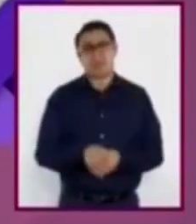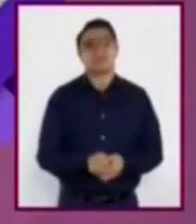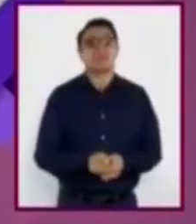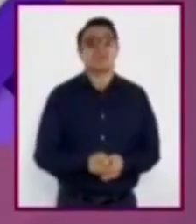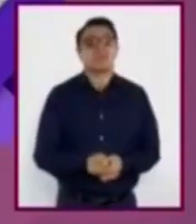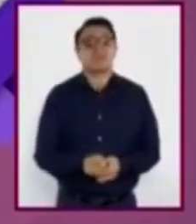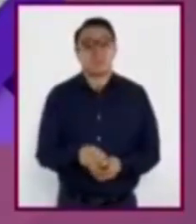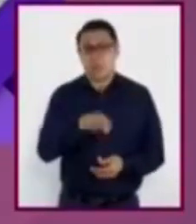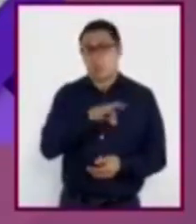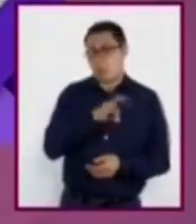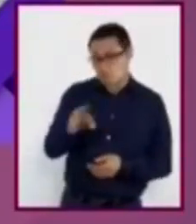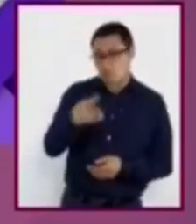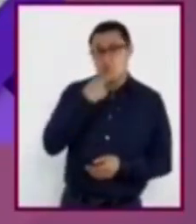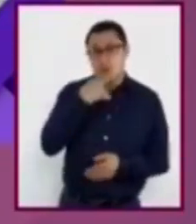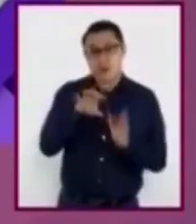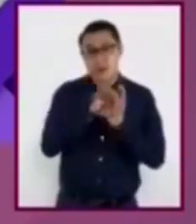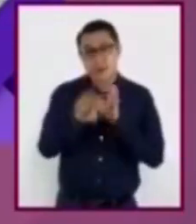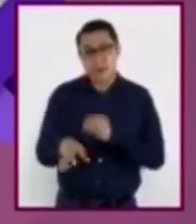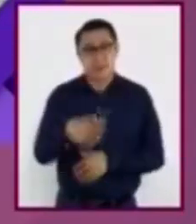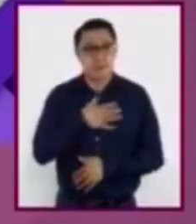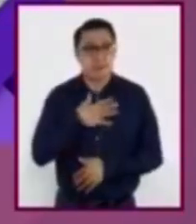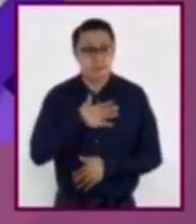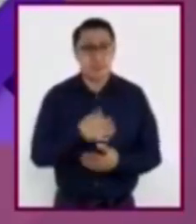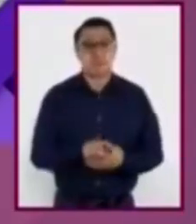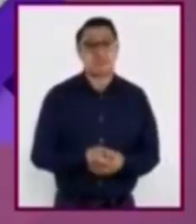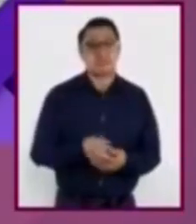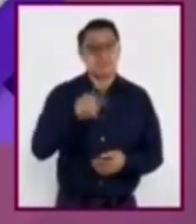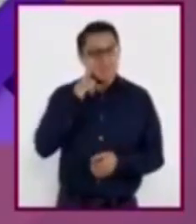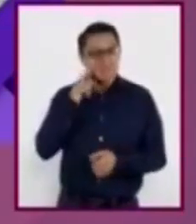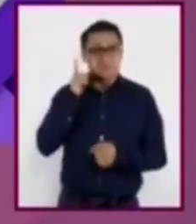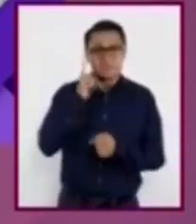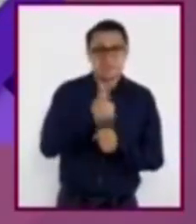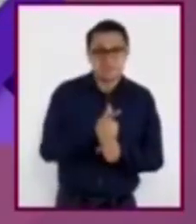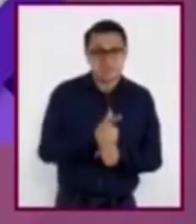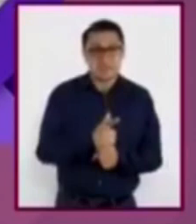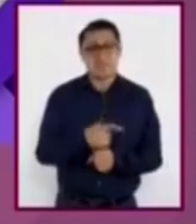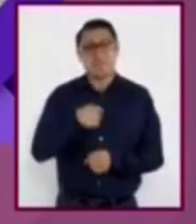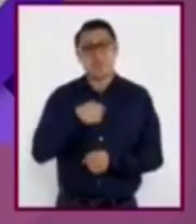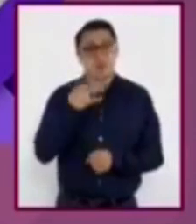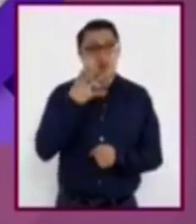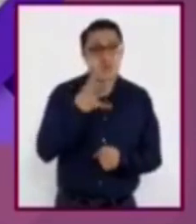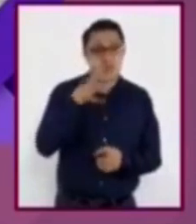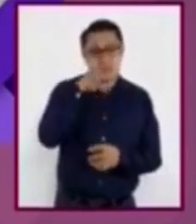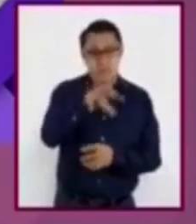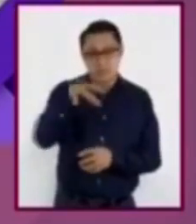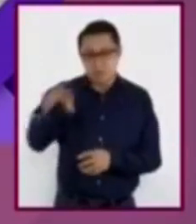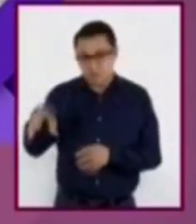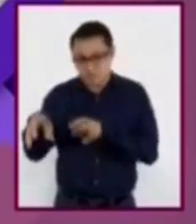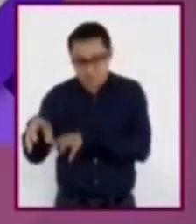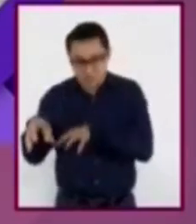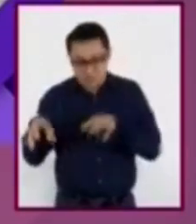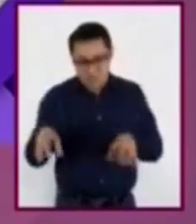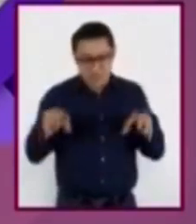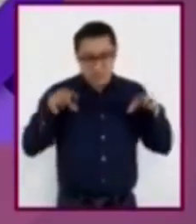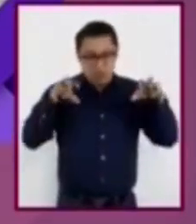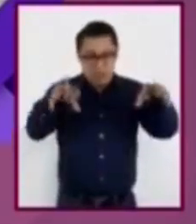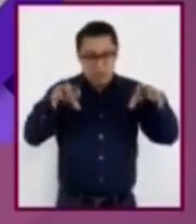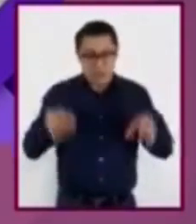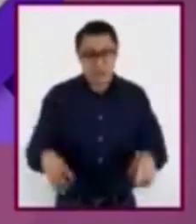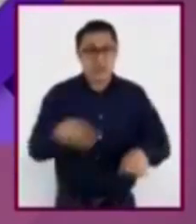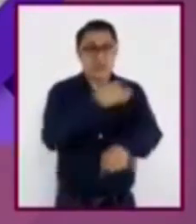Pueden apoyarse en mi ejemplo. En él, identifiqué los cuatro ámbitos en que me desenvuelvo. Familiar,